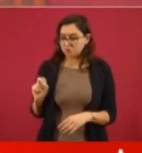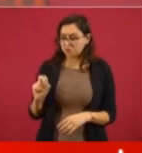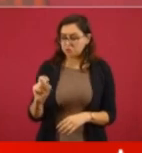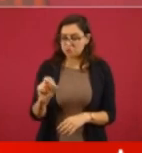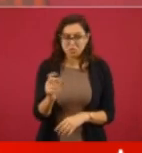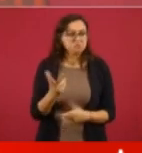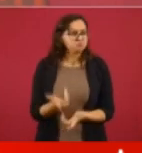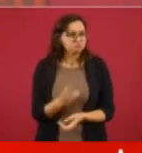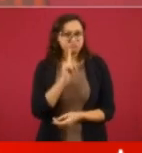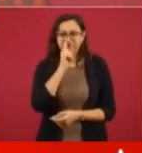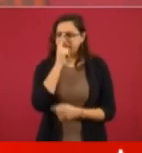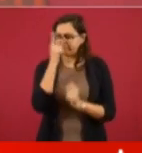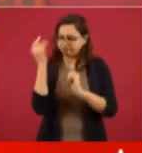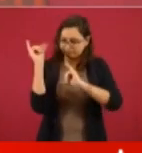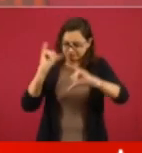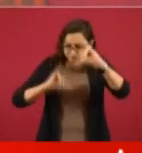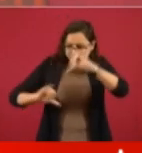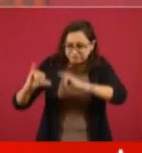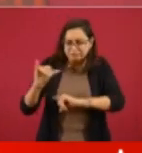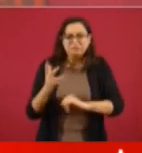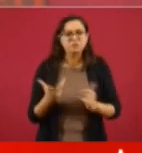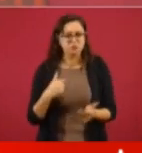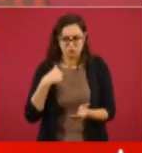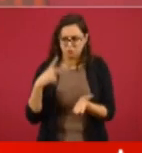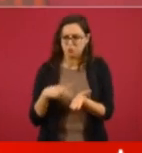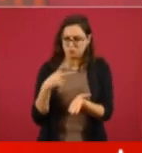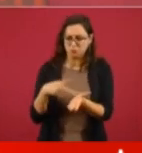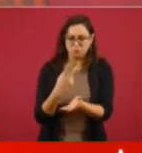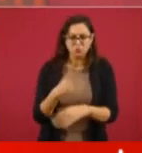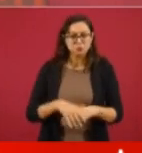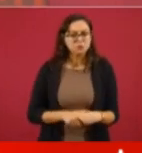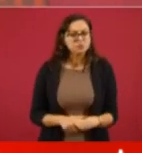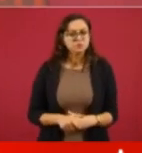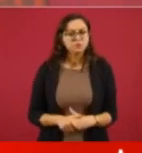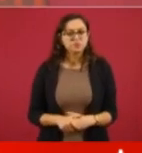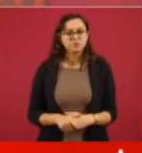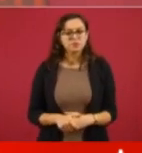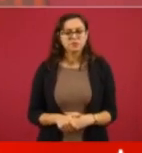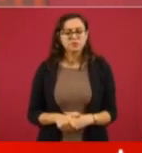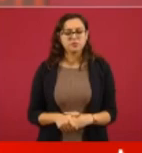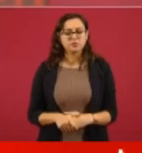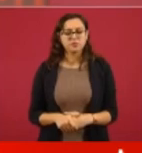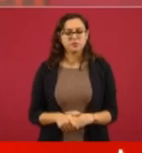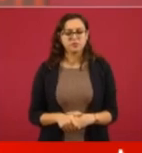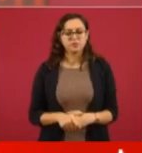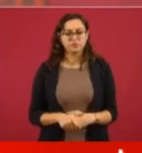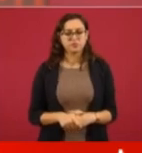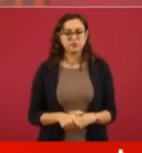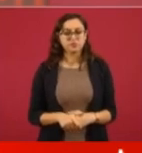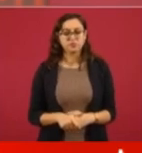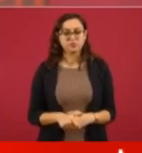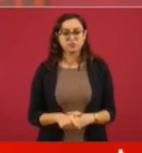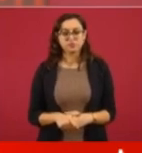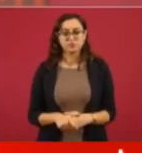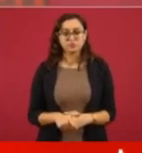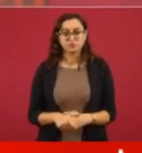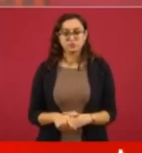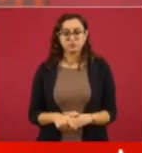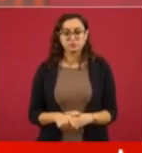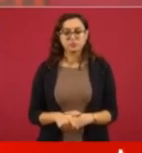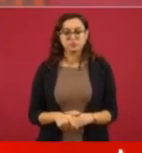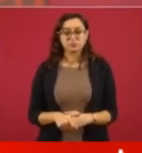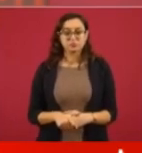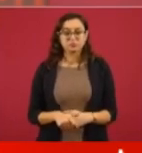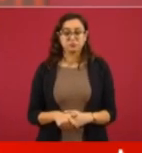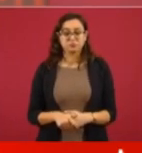estoy haciéndome mis pruebas. Incluso no tengo